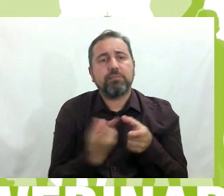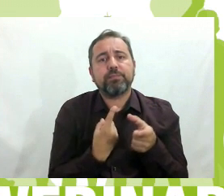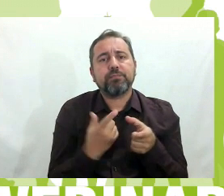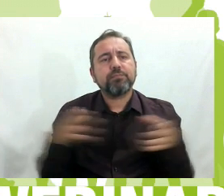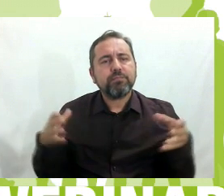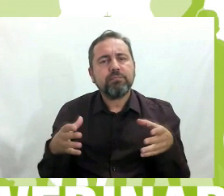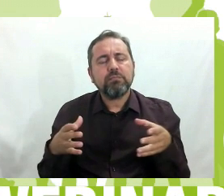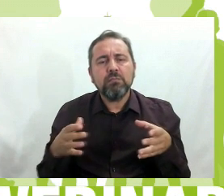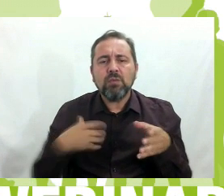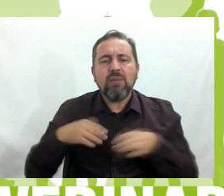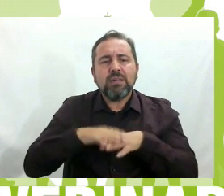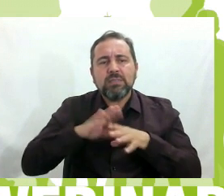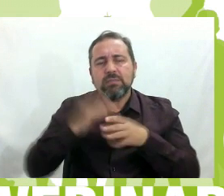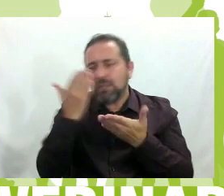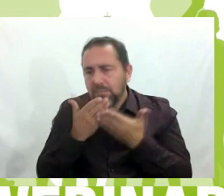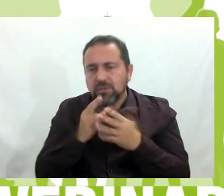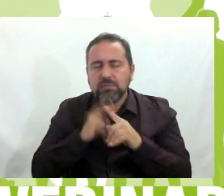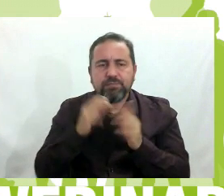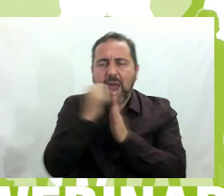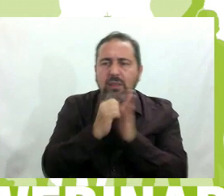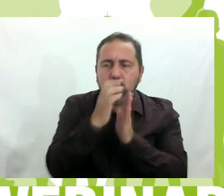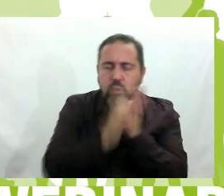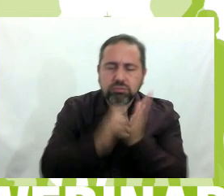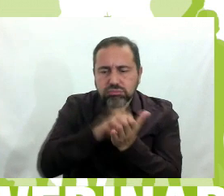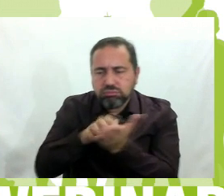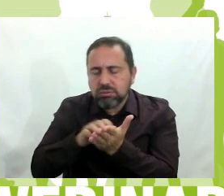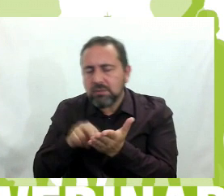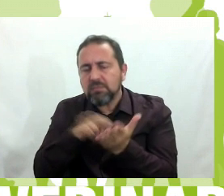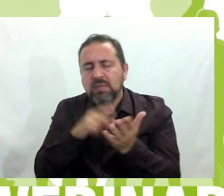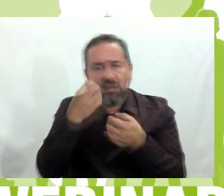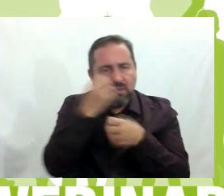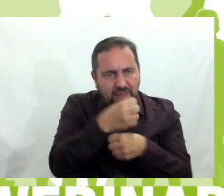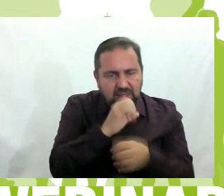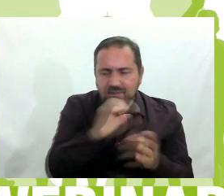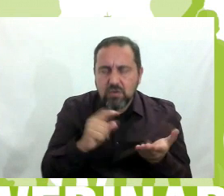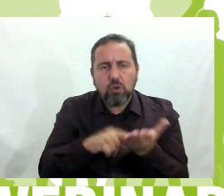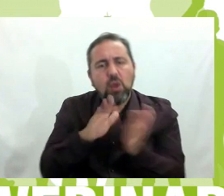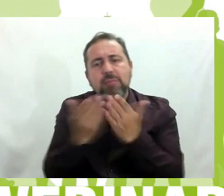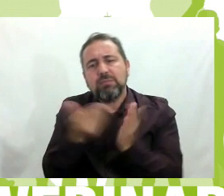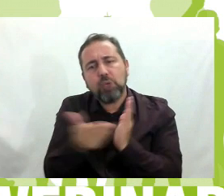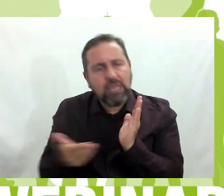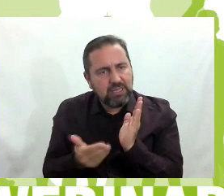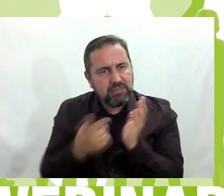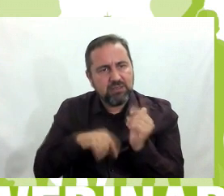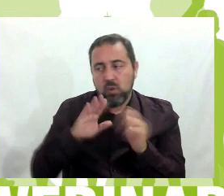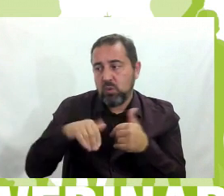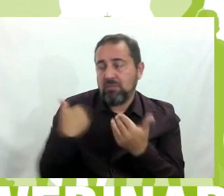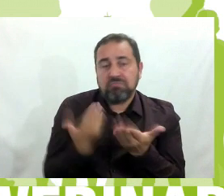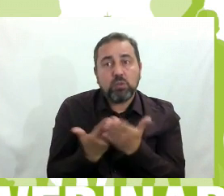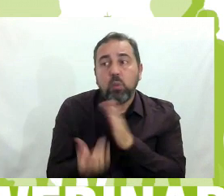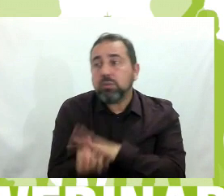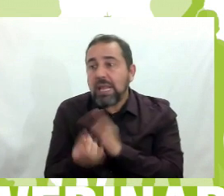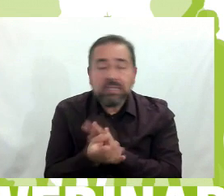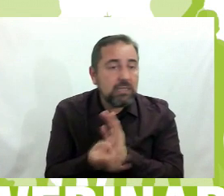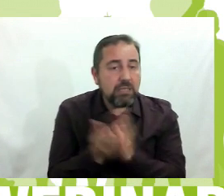científicas. Tenemos artículos científicos, libros importantes, los últimos estudios que salen,